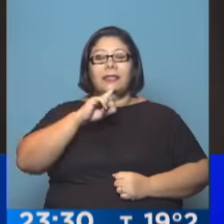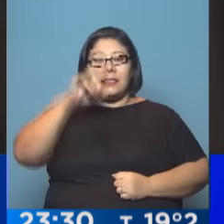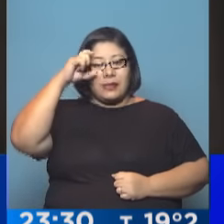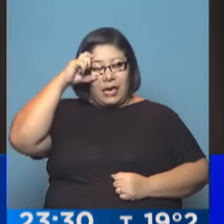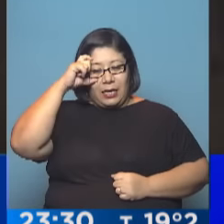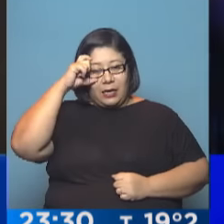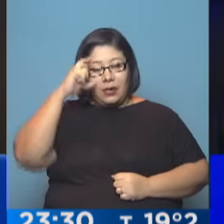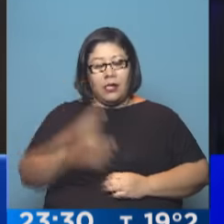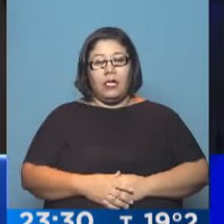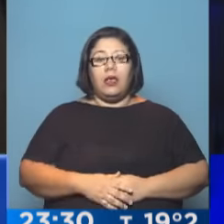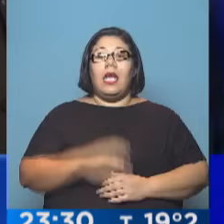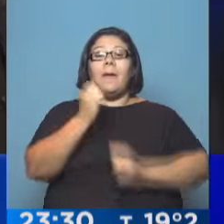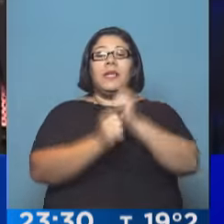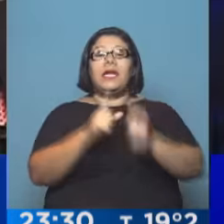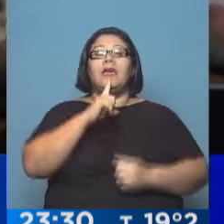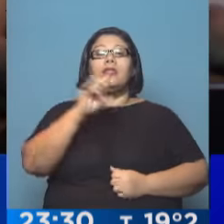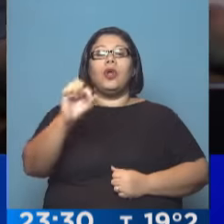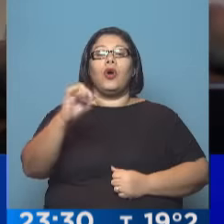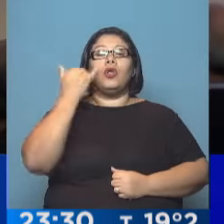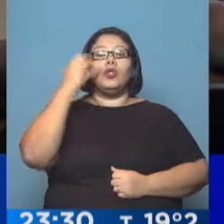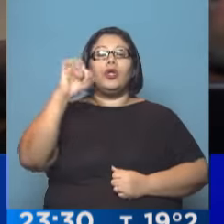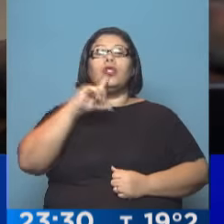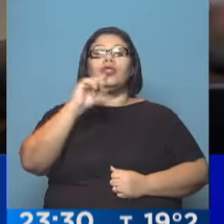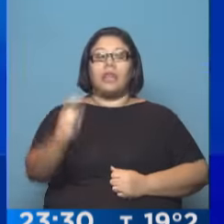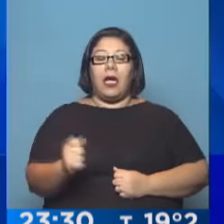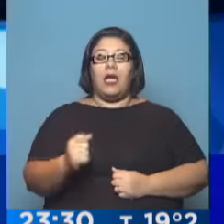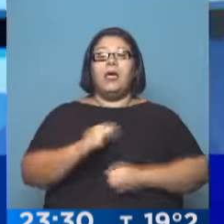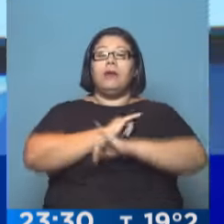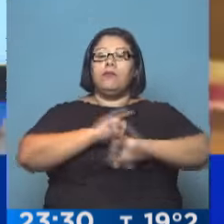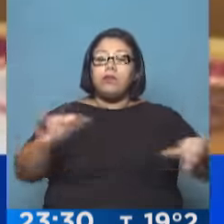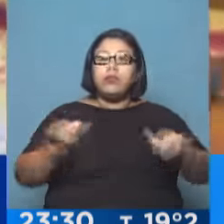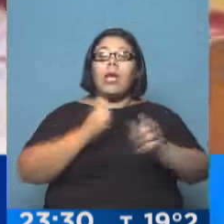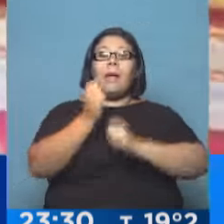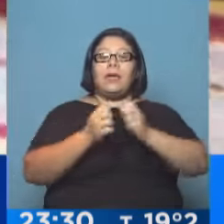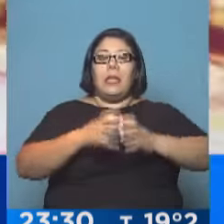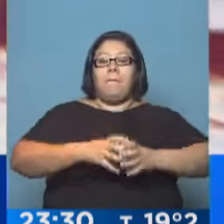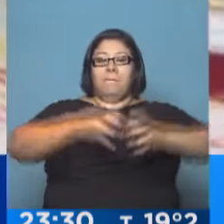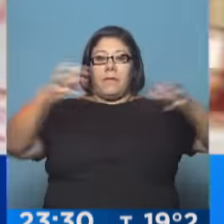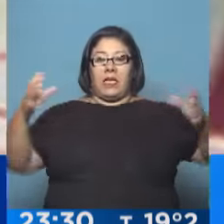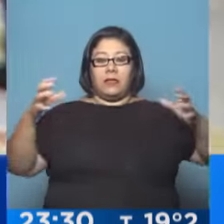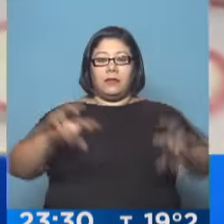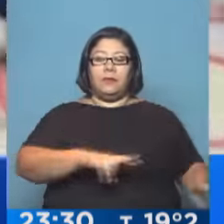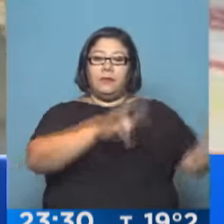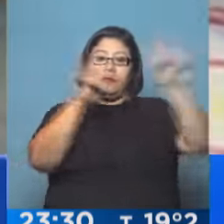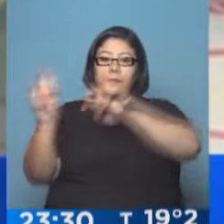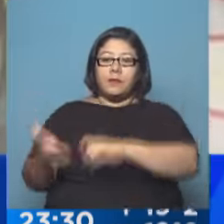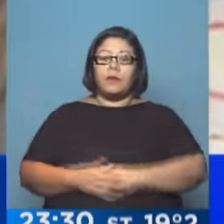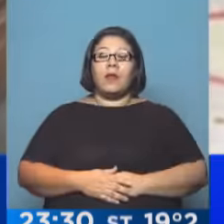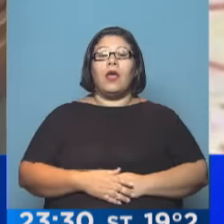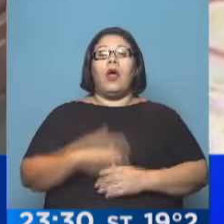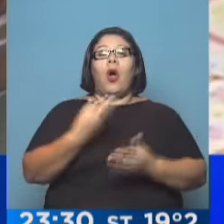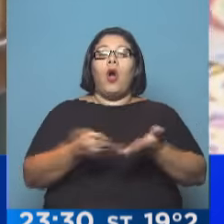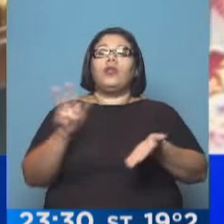la cultura del trabajo y anunció la ampliación de la planta de la automotriz. Otro rechazo al socialista Sánchez.